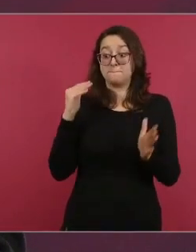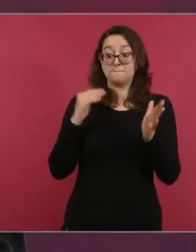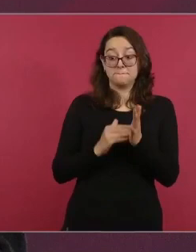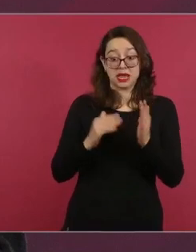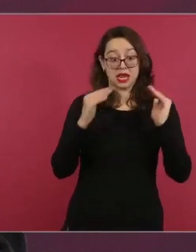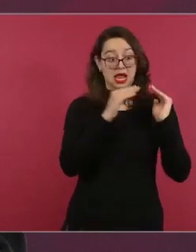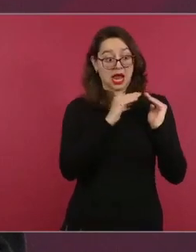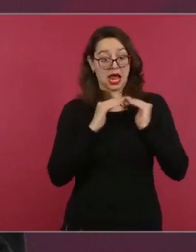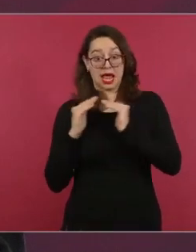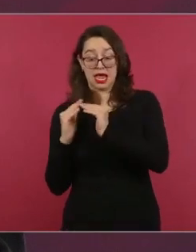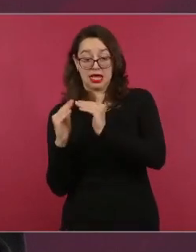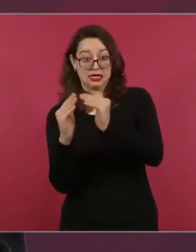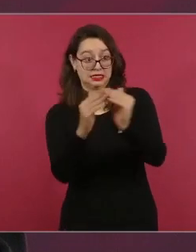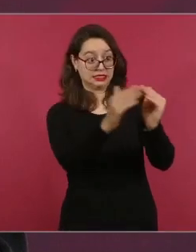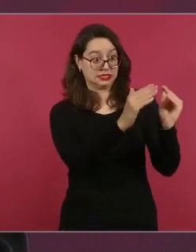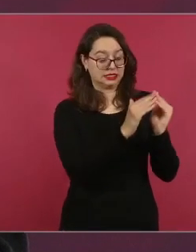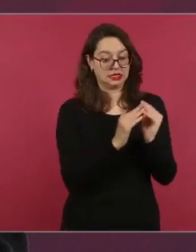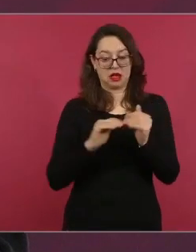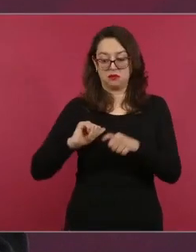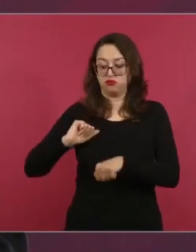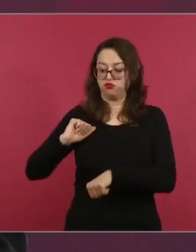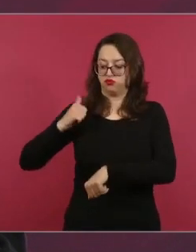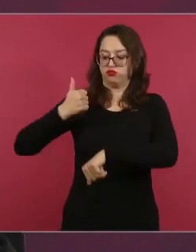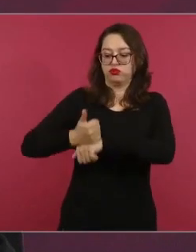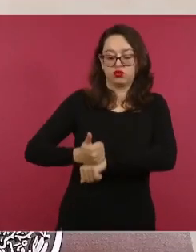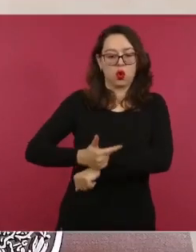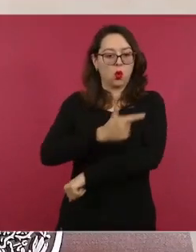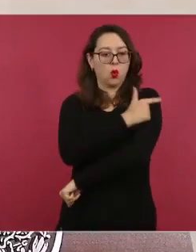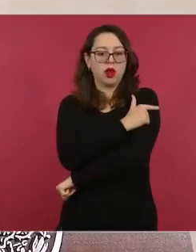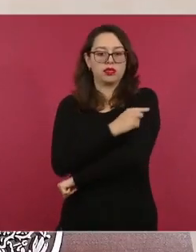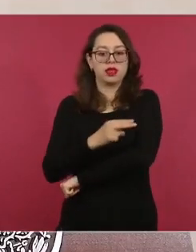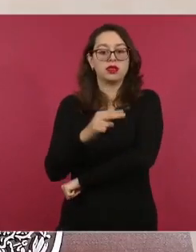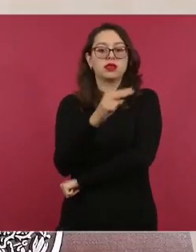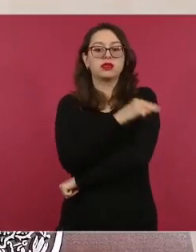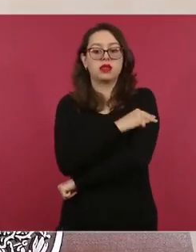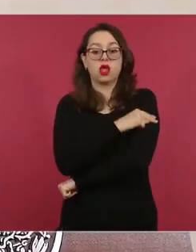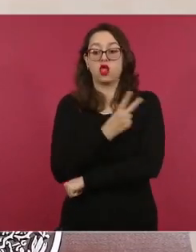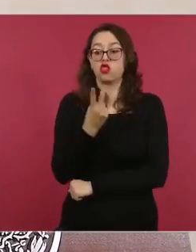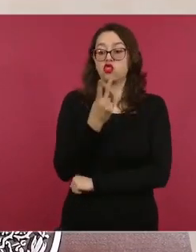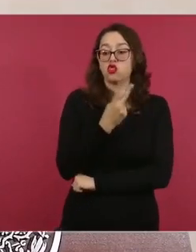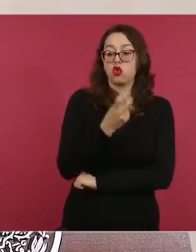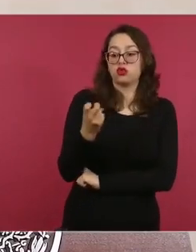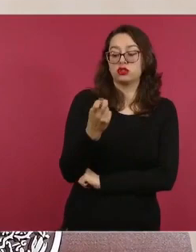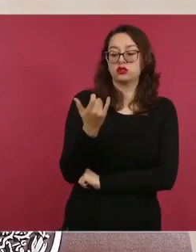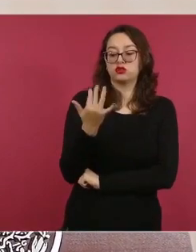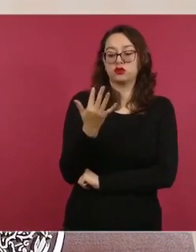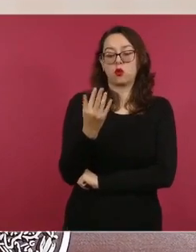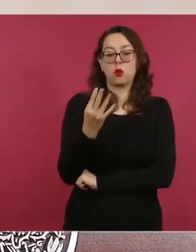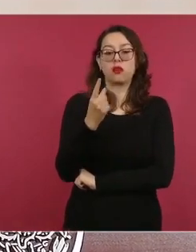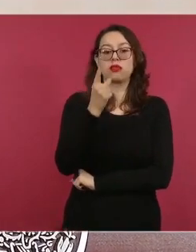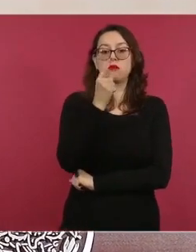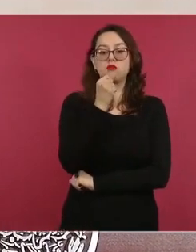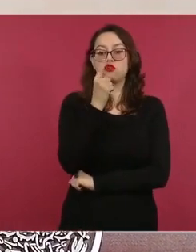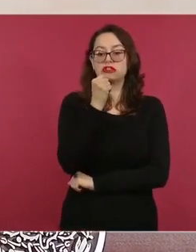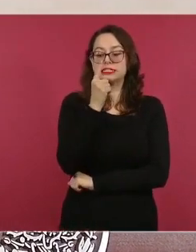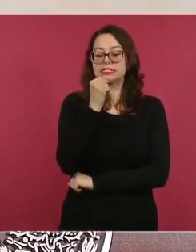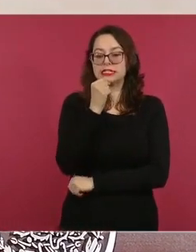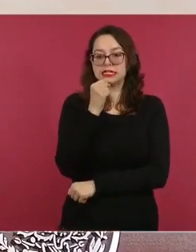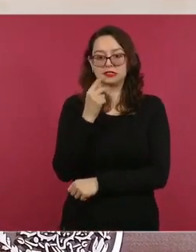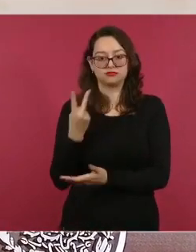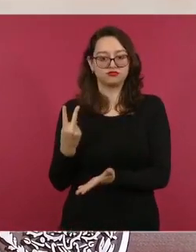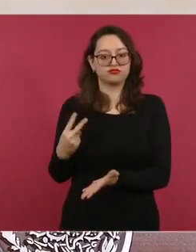de la Guardia Nacional, con 250 elementos en cada uno